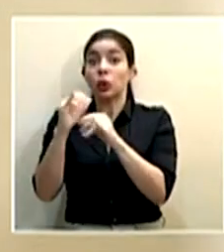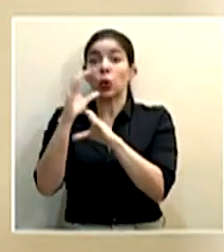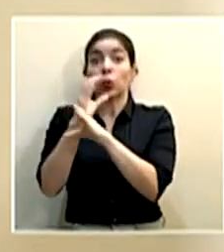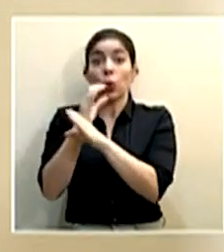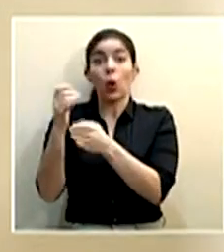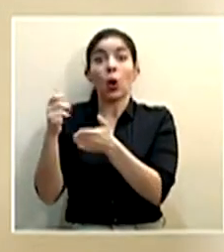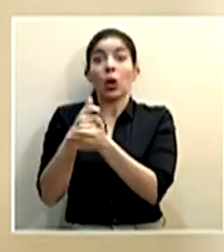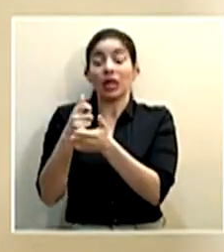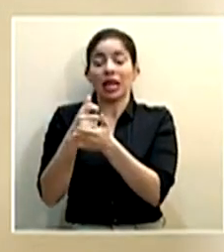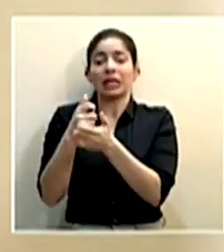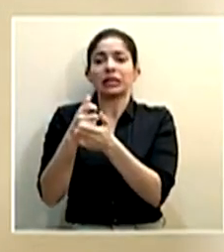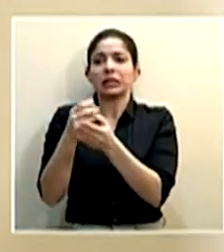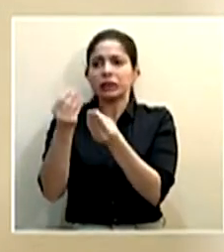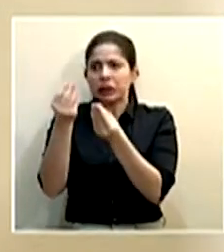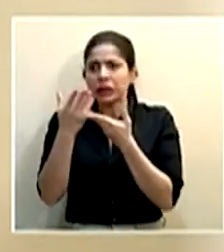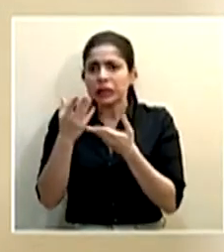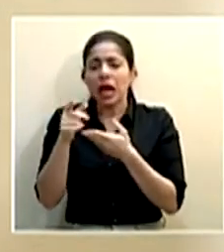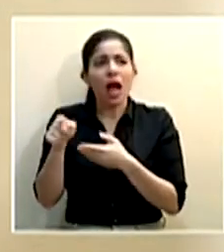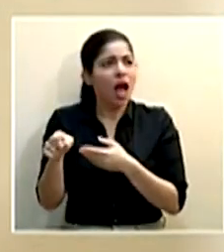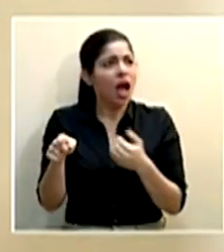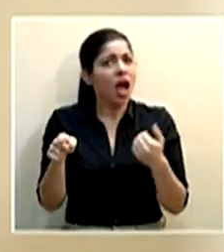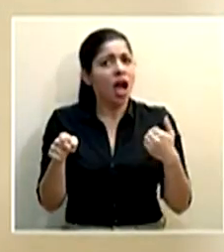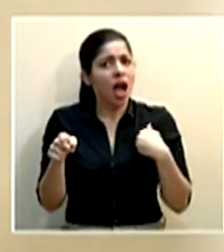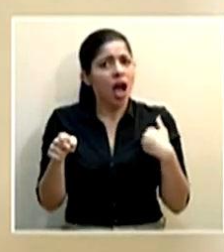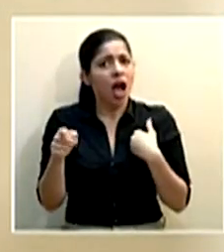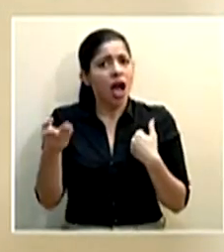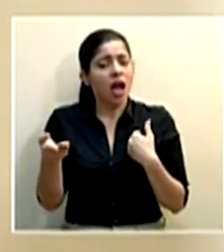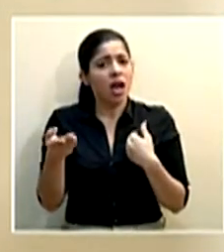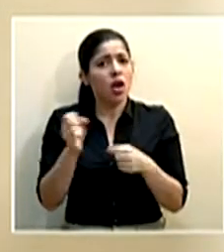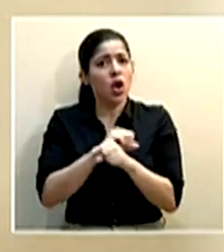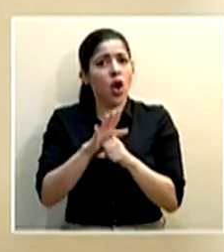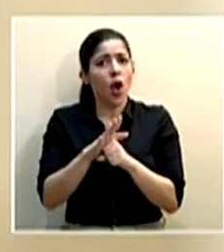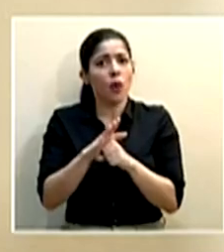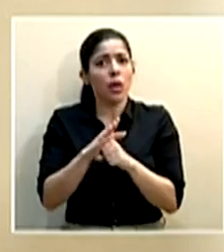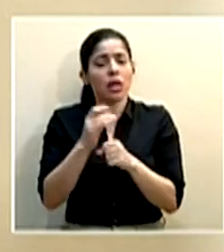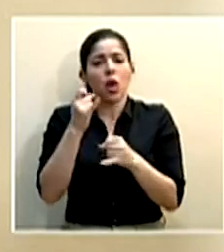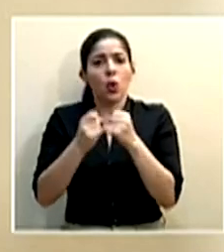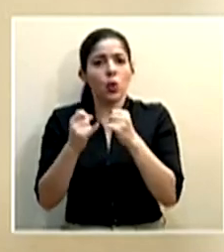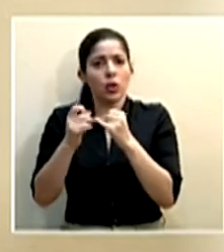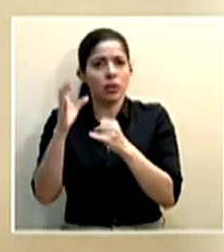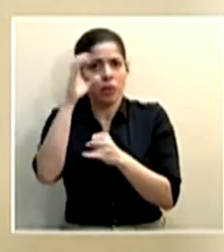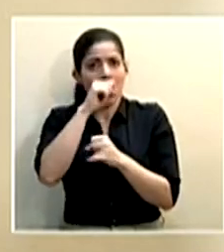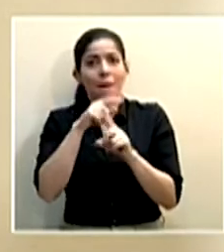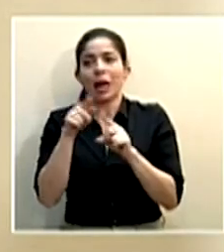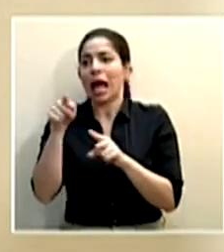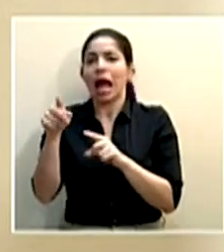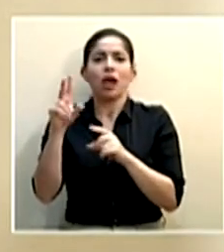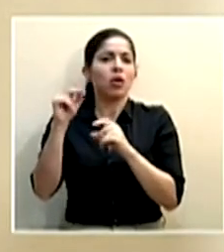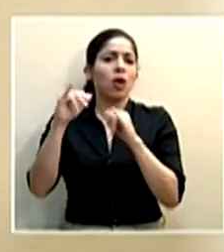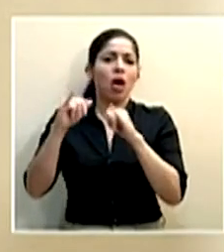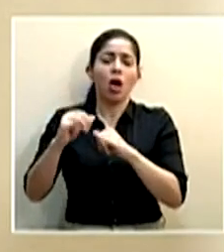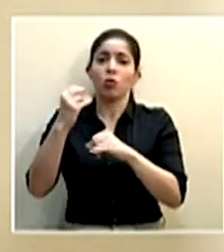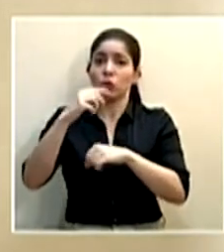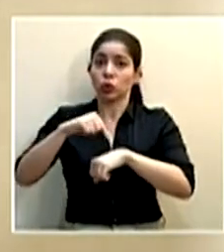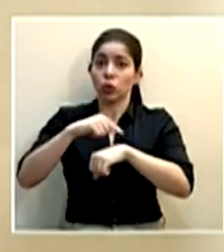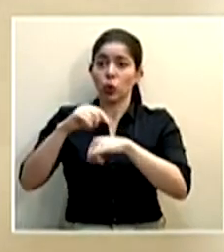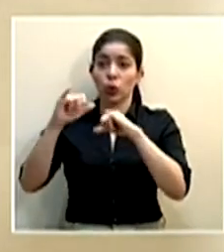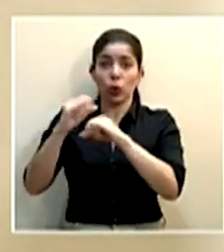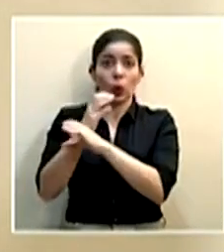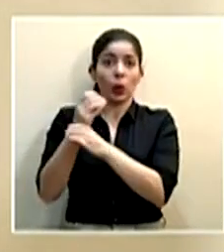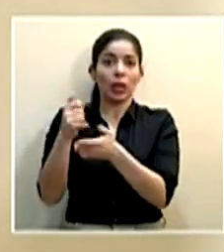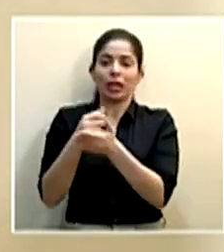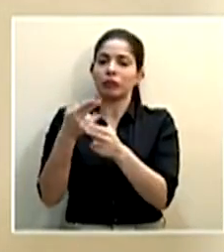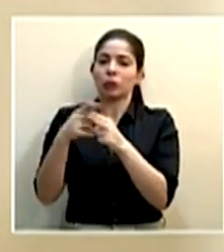cuidados intensivos, fue que recibimos la confirmación de que efectivamente se trataba de un paciente COVID positivo. Pero en realidad no tuvo una estancia prolongada en unidades de cuidados